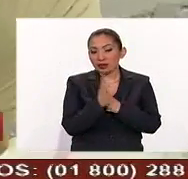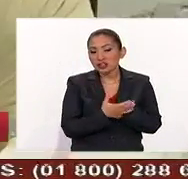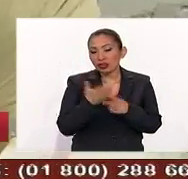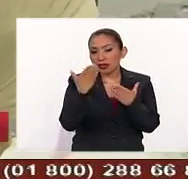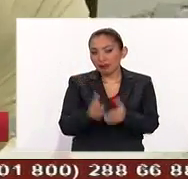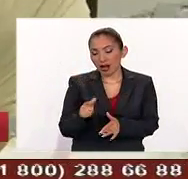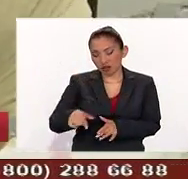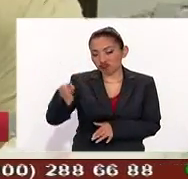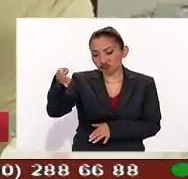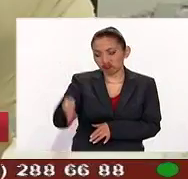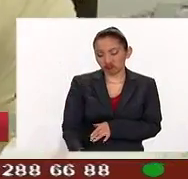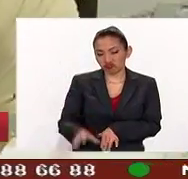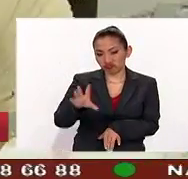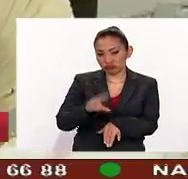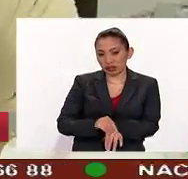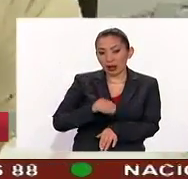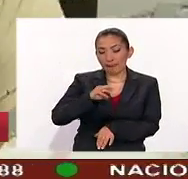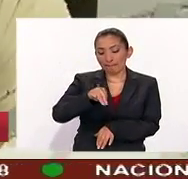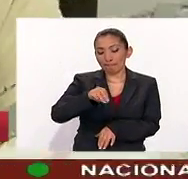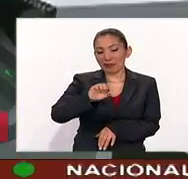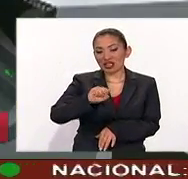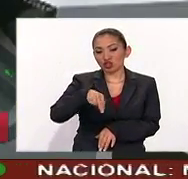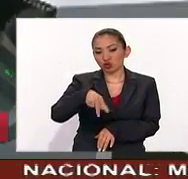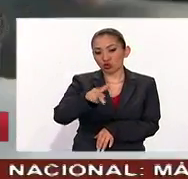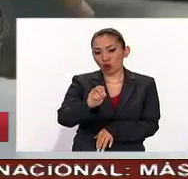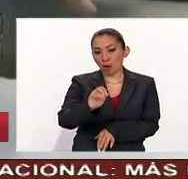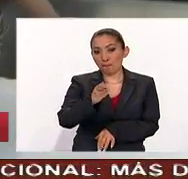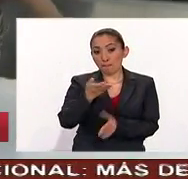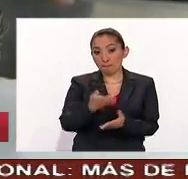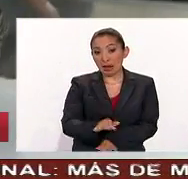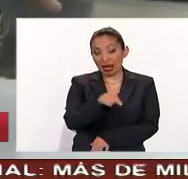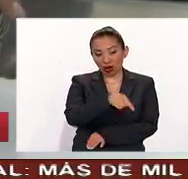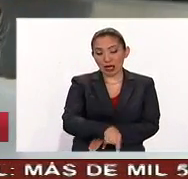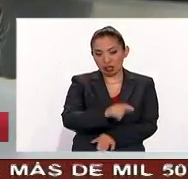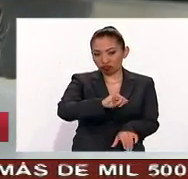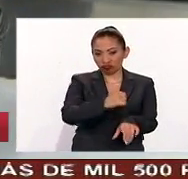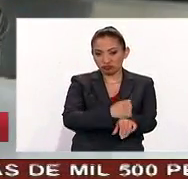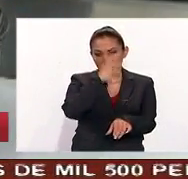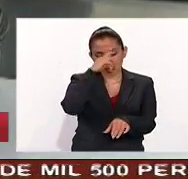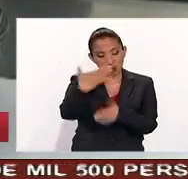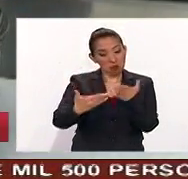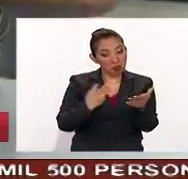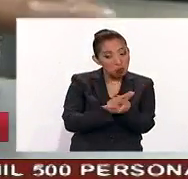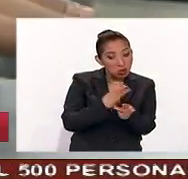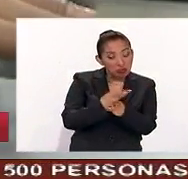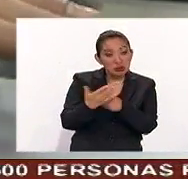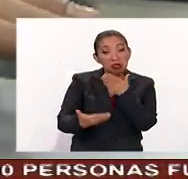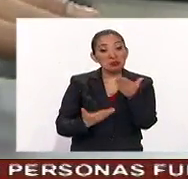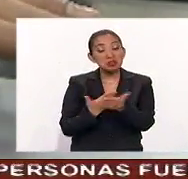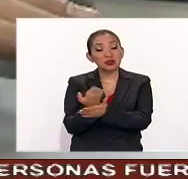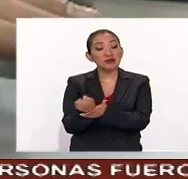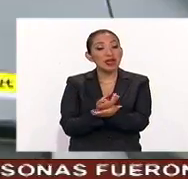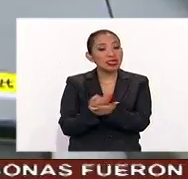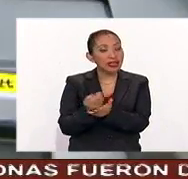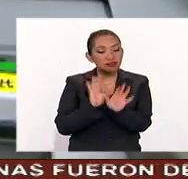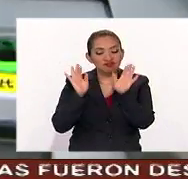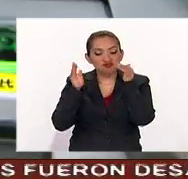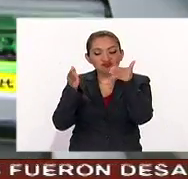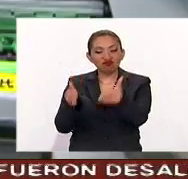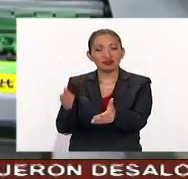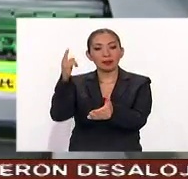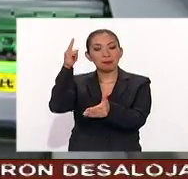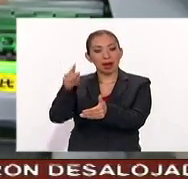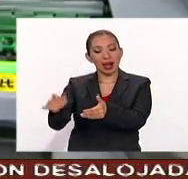Bancaria de Valores autorizó que Misujo Bank se establezca ya en nuestro país y ofrezca productos y servicios financieros enfocados